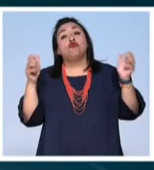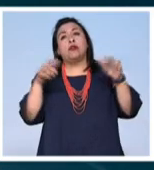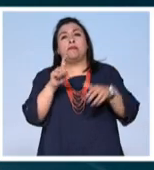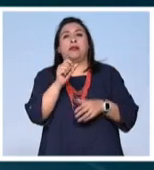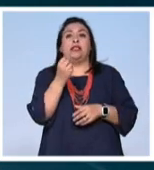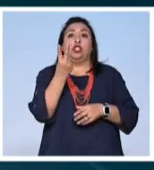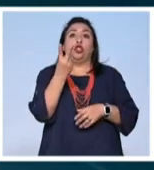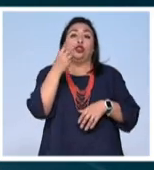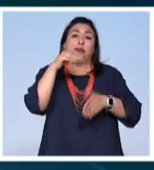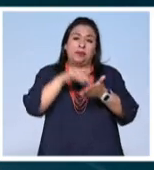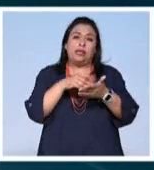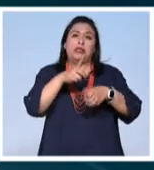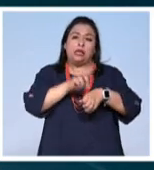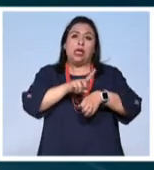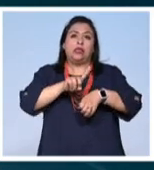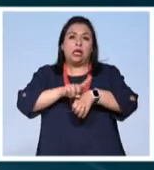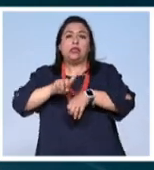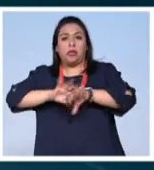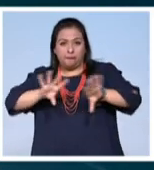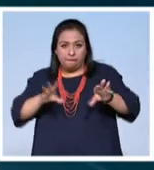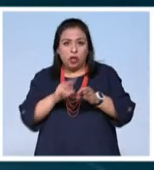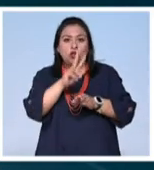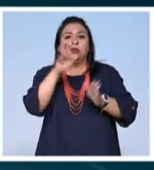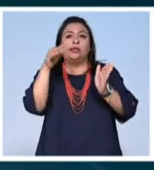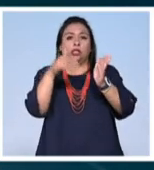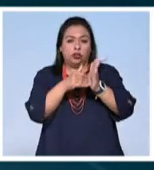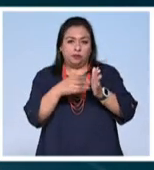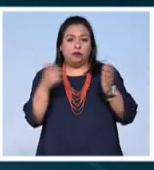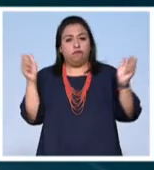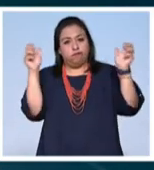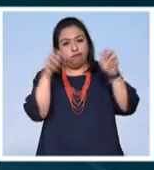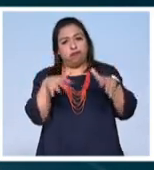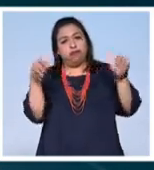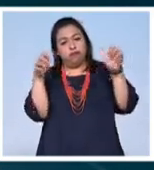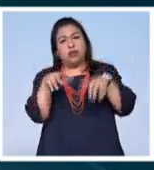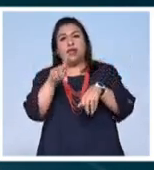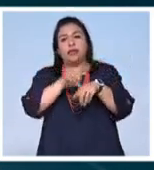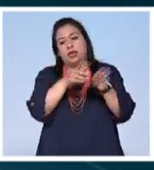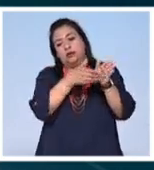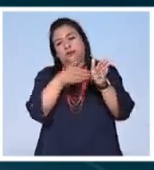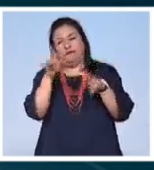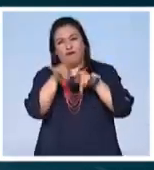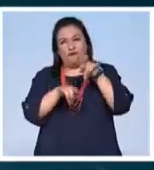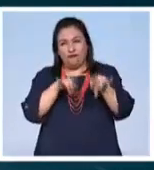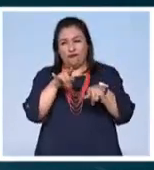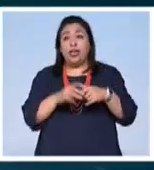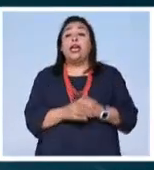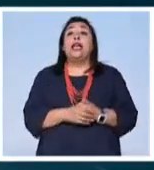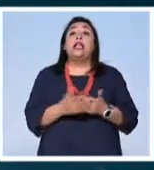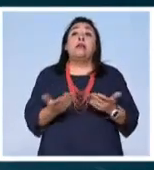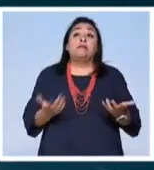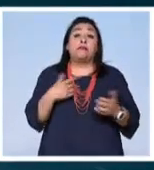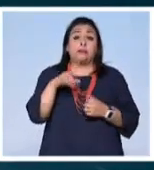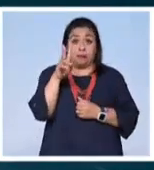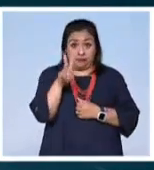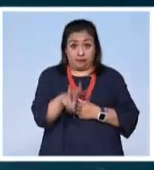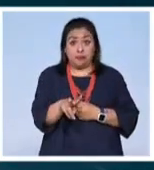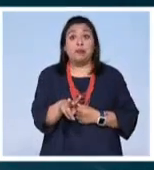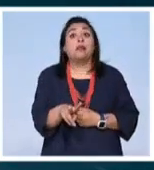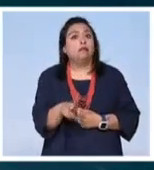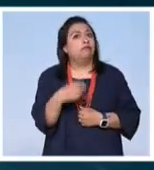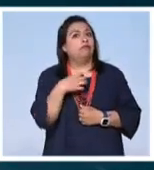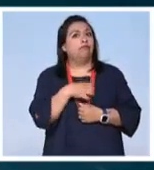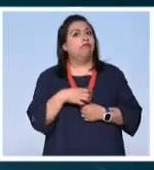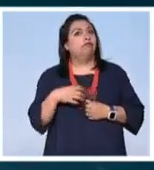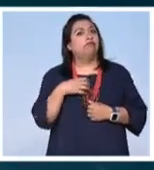mil por día durante todos estos días de la feria. Y bueno, la verdad es que estamos